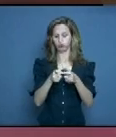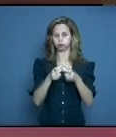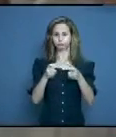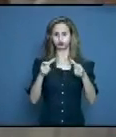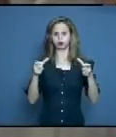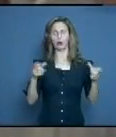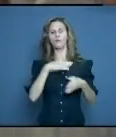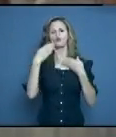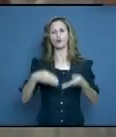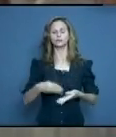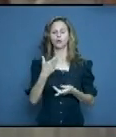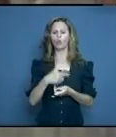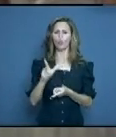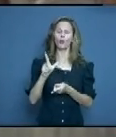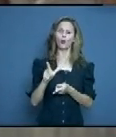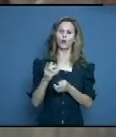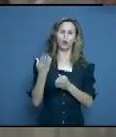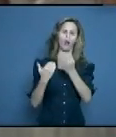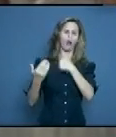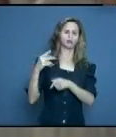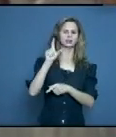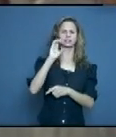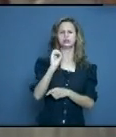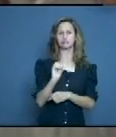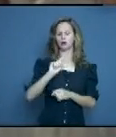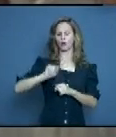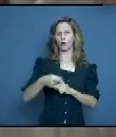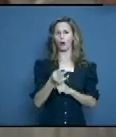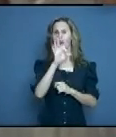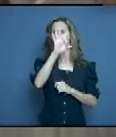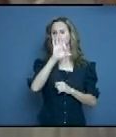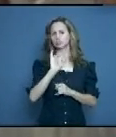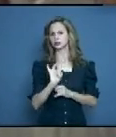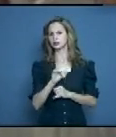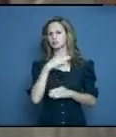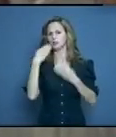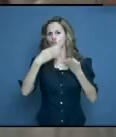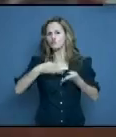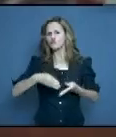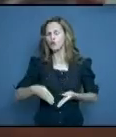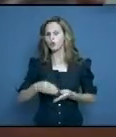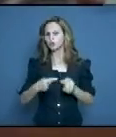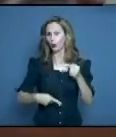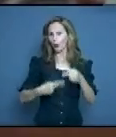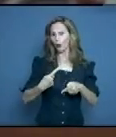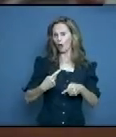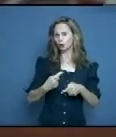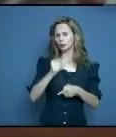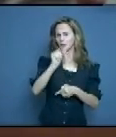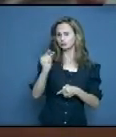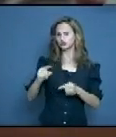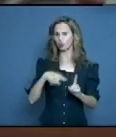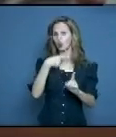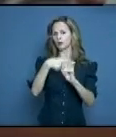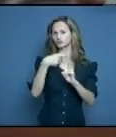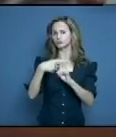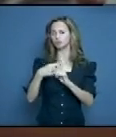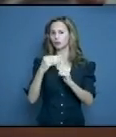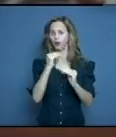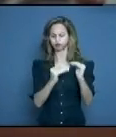en el mes de julio fue de 0.87. Es decir, los fallecidos contra los casos confirmados en Holguín está por